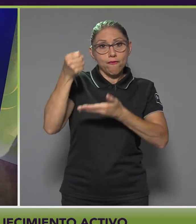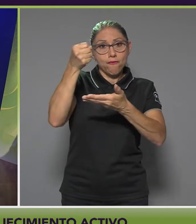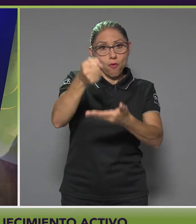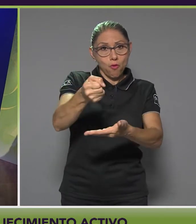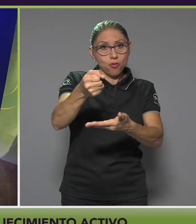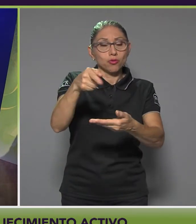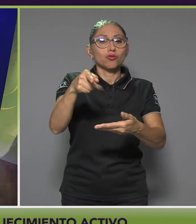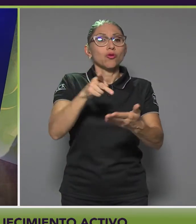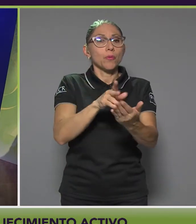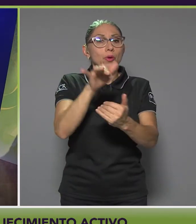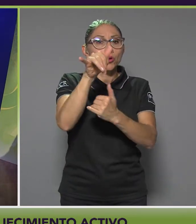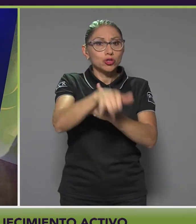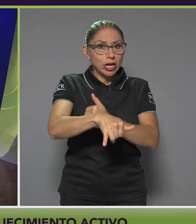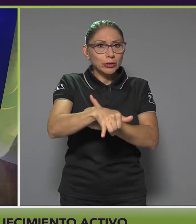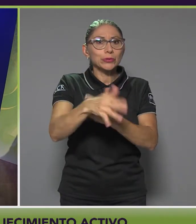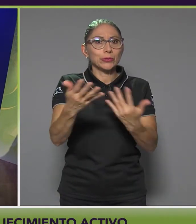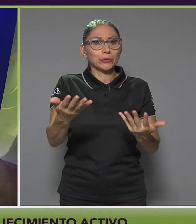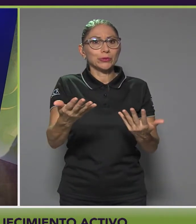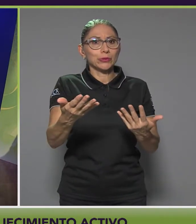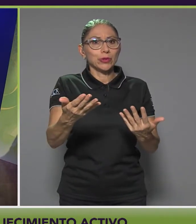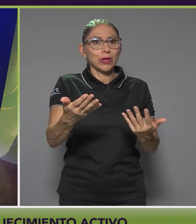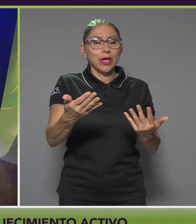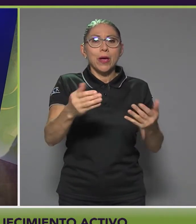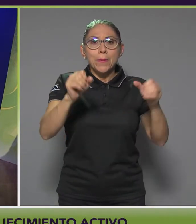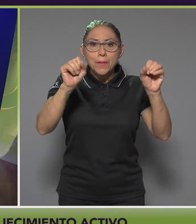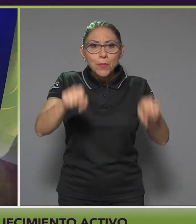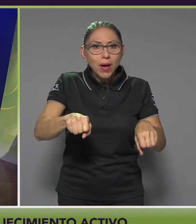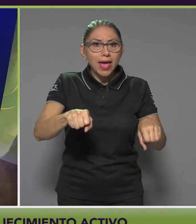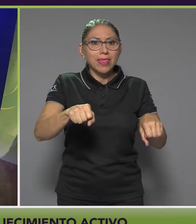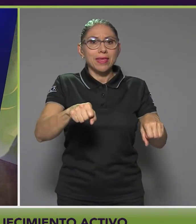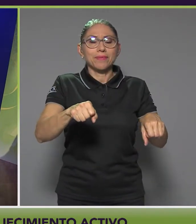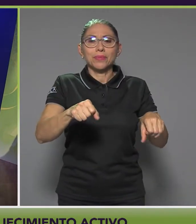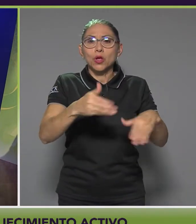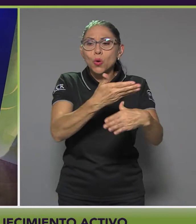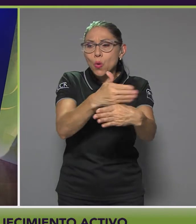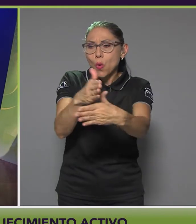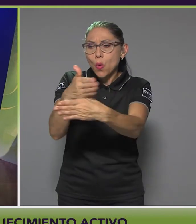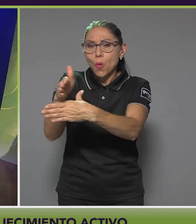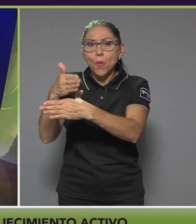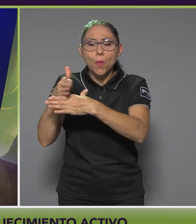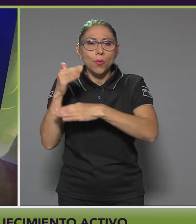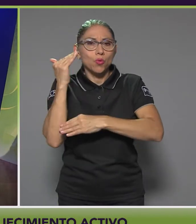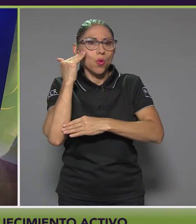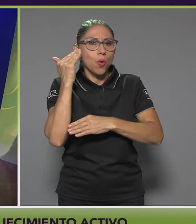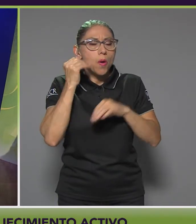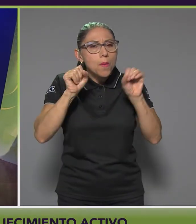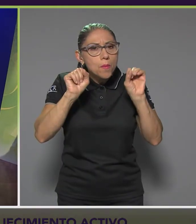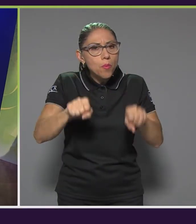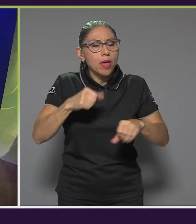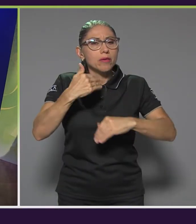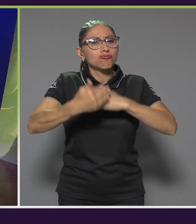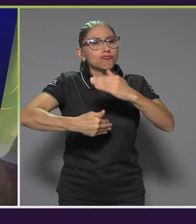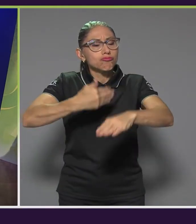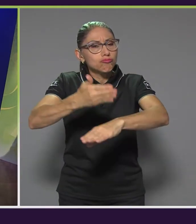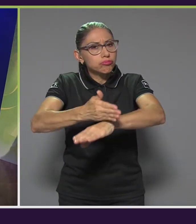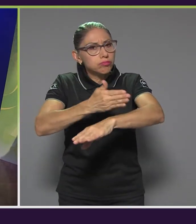entre todas pueden compartir su conocimiento al respecto e ir creciendo y aportando mientras van